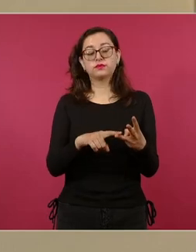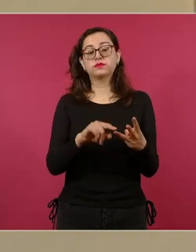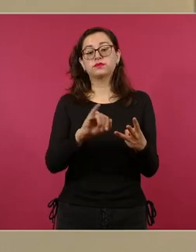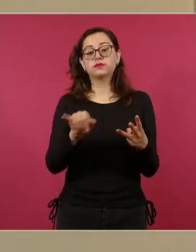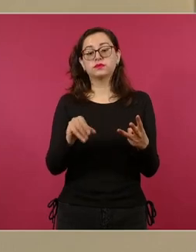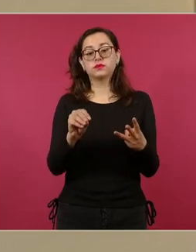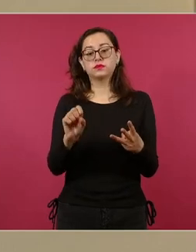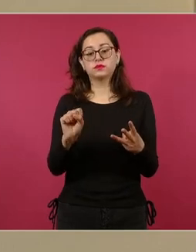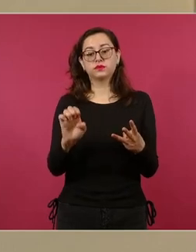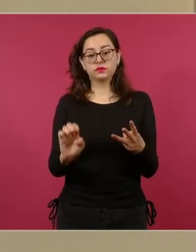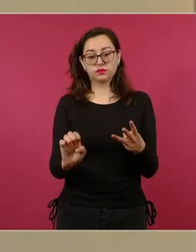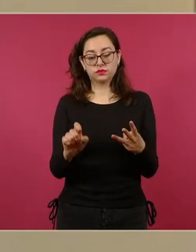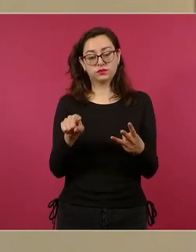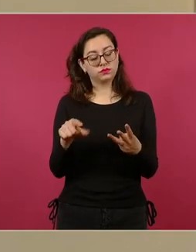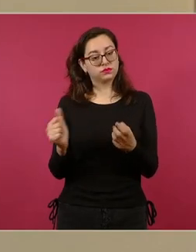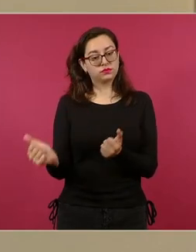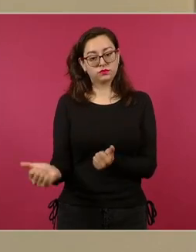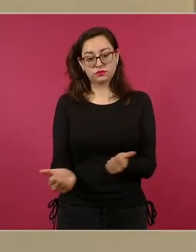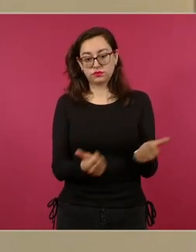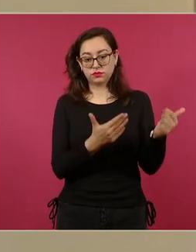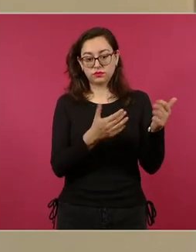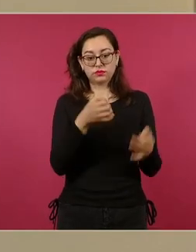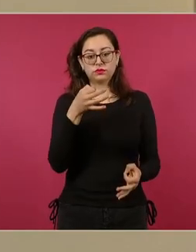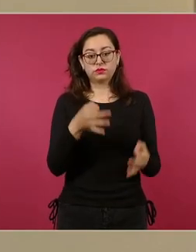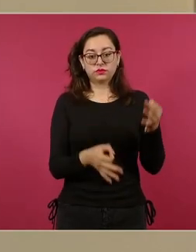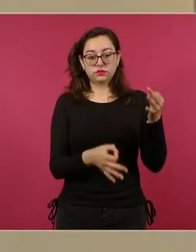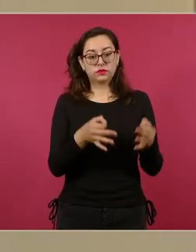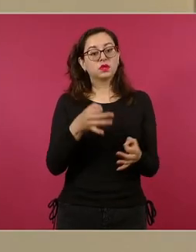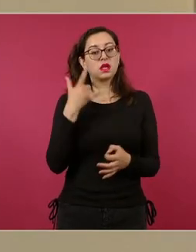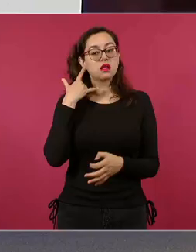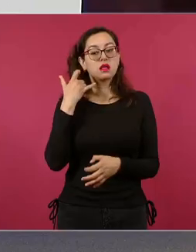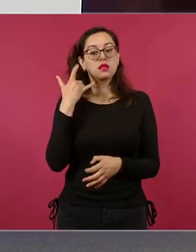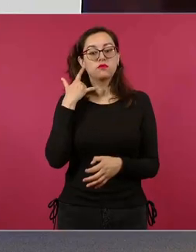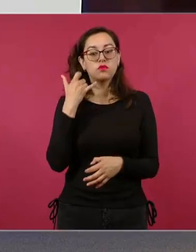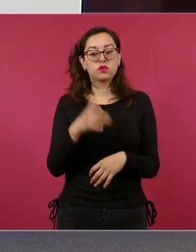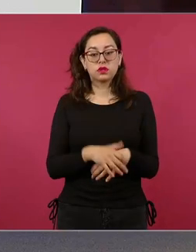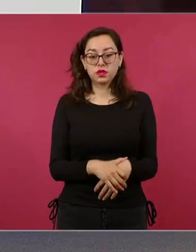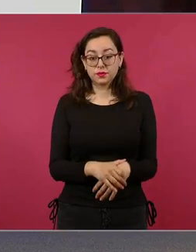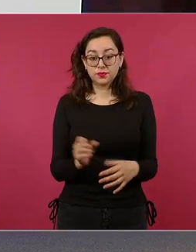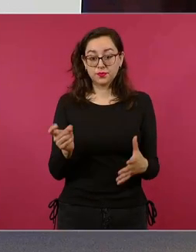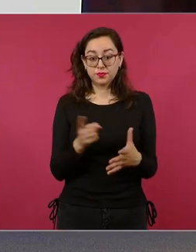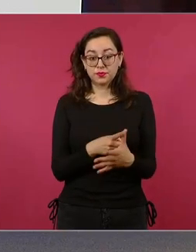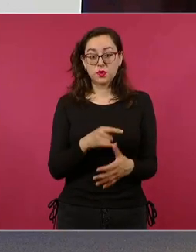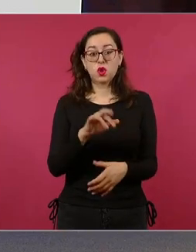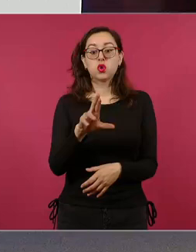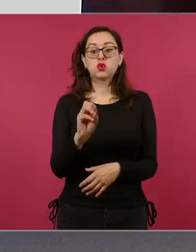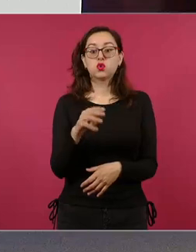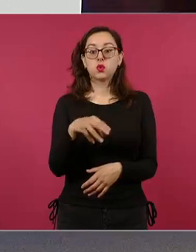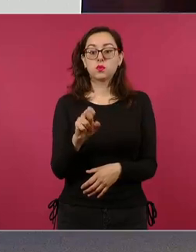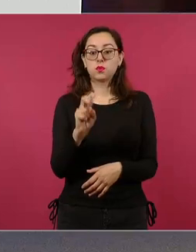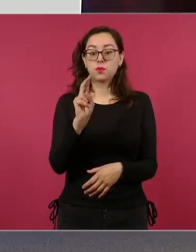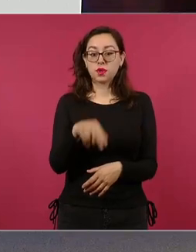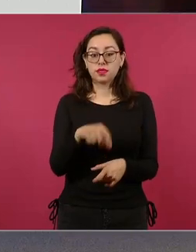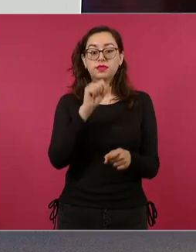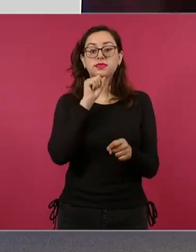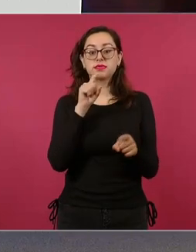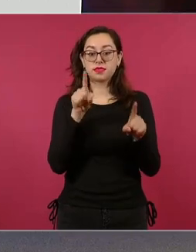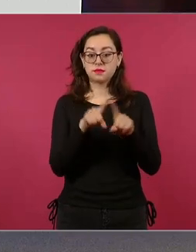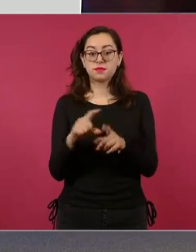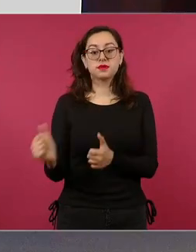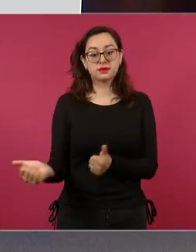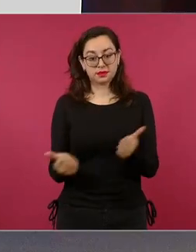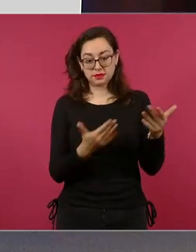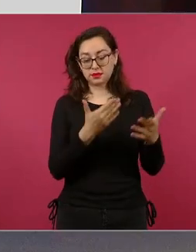una corte de California y Román N. también por una corte de